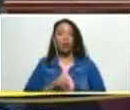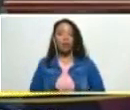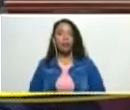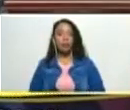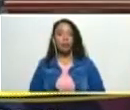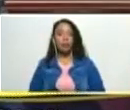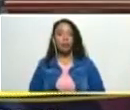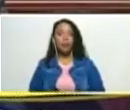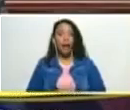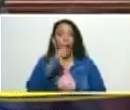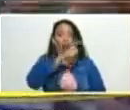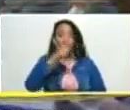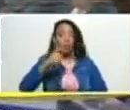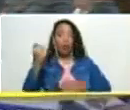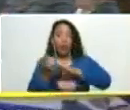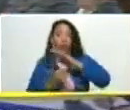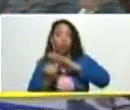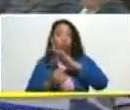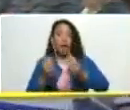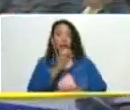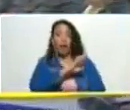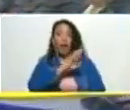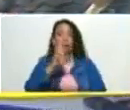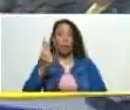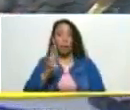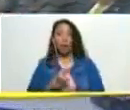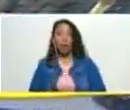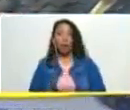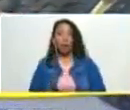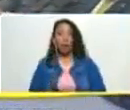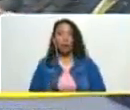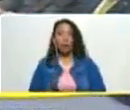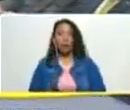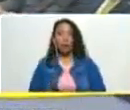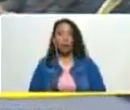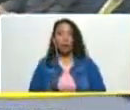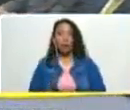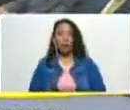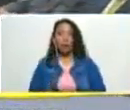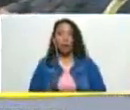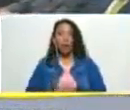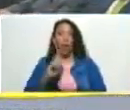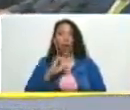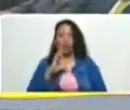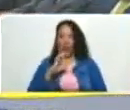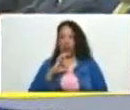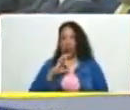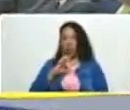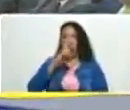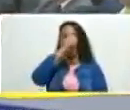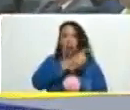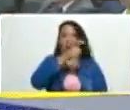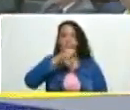y que las instituciones republicanas no sean extrañas a la gente